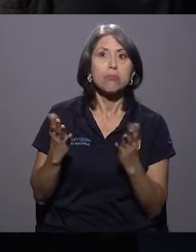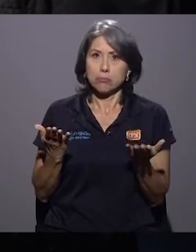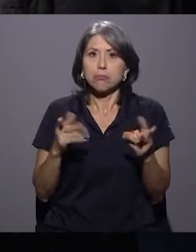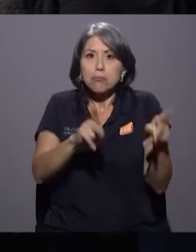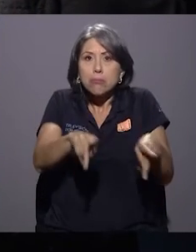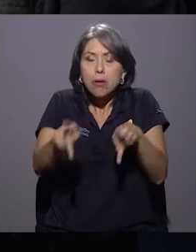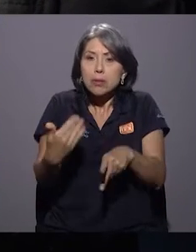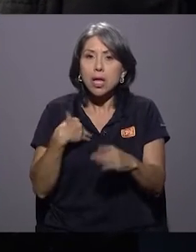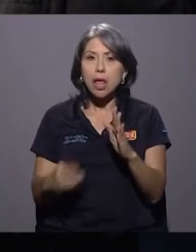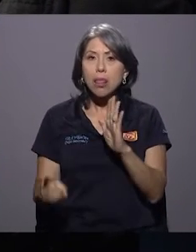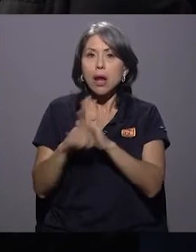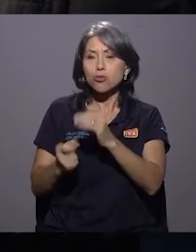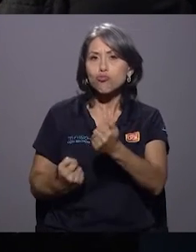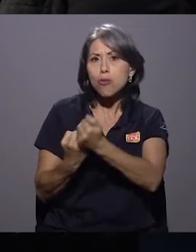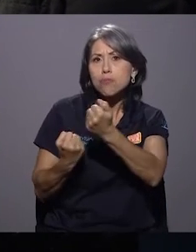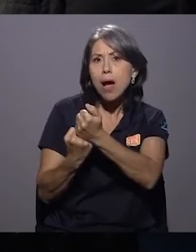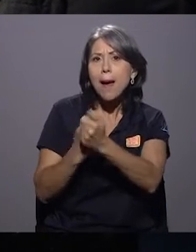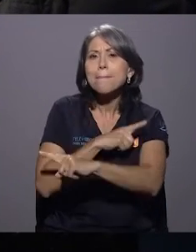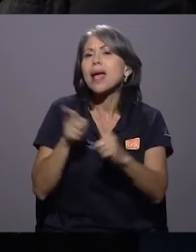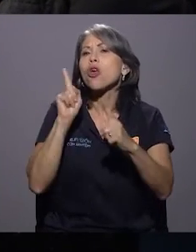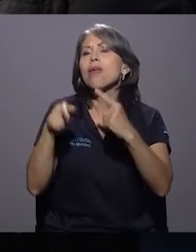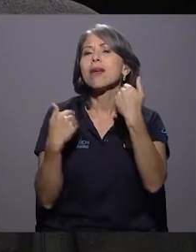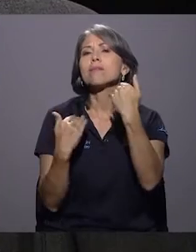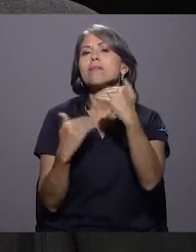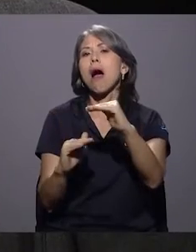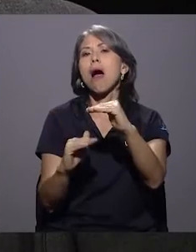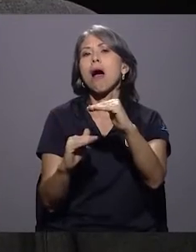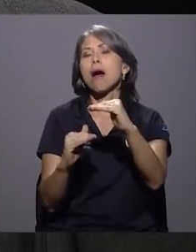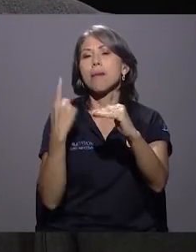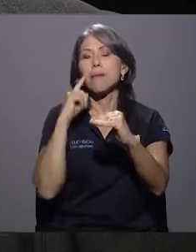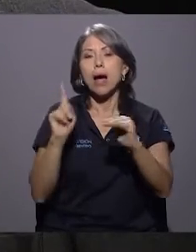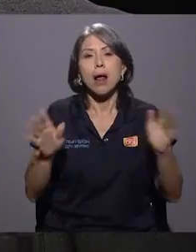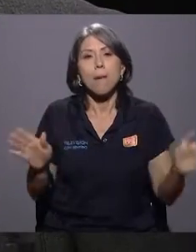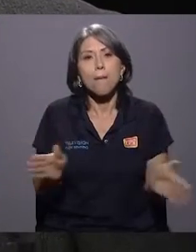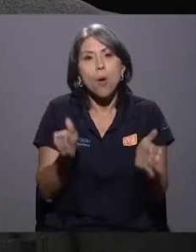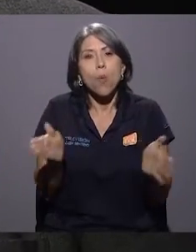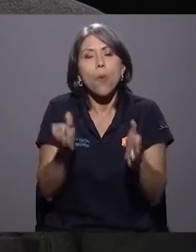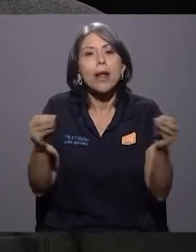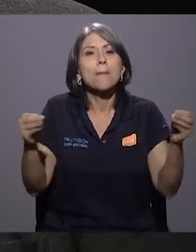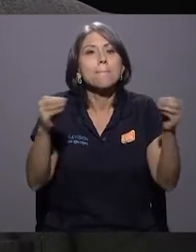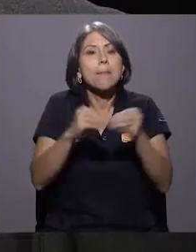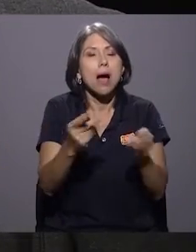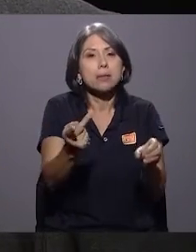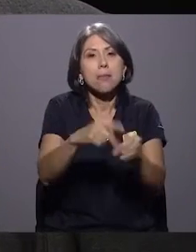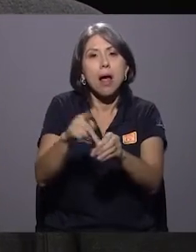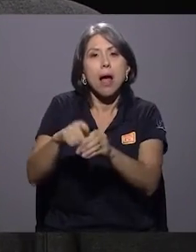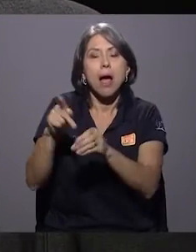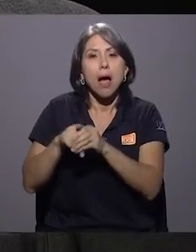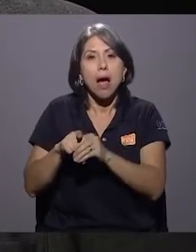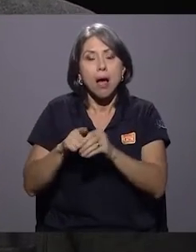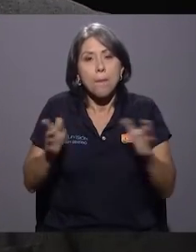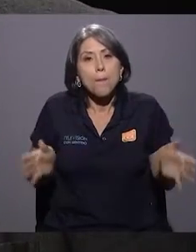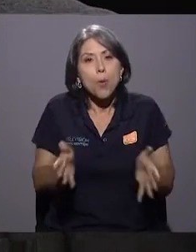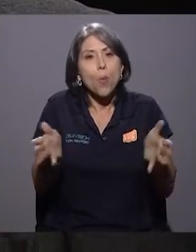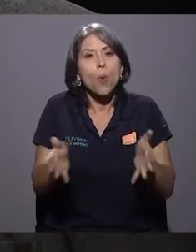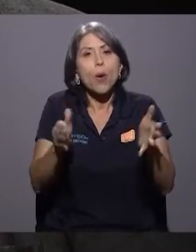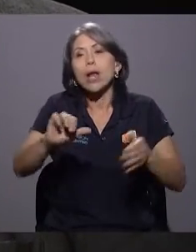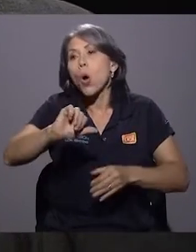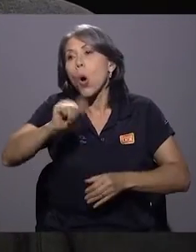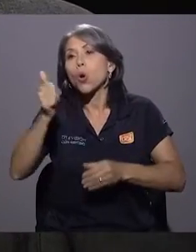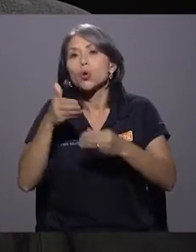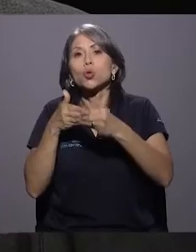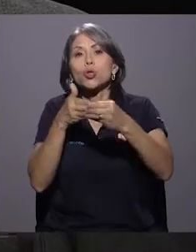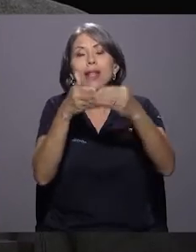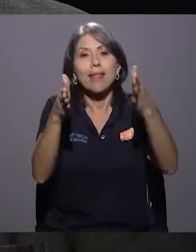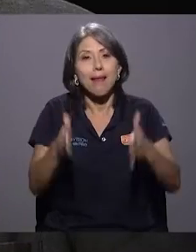apoyarlo y reelegirlo. Pero hay que ponerle techo para promover precisamente más participación, para promover que hayan otros